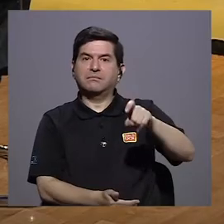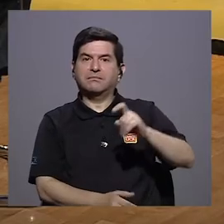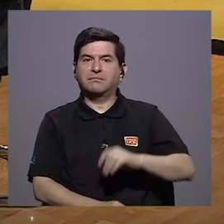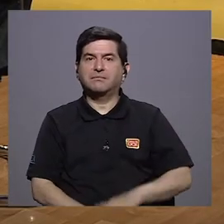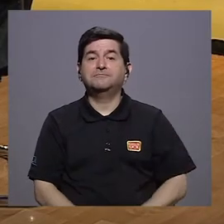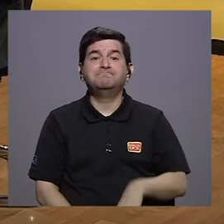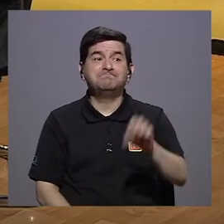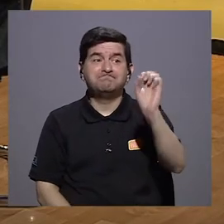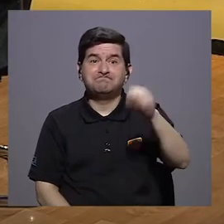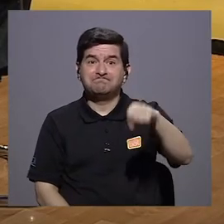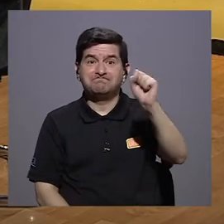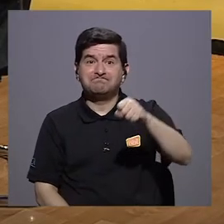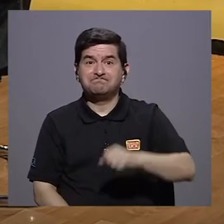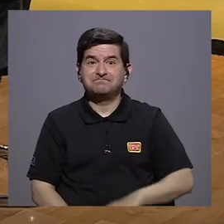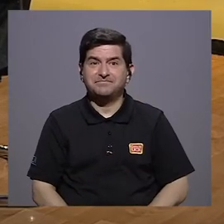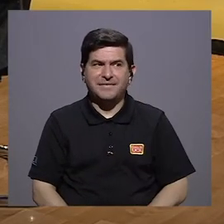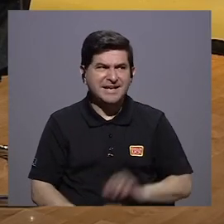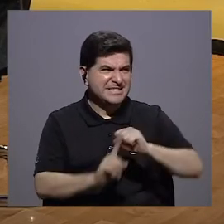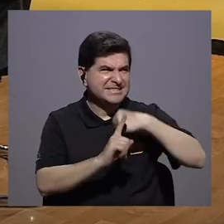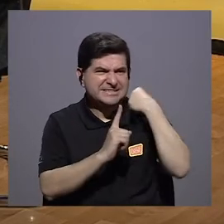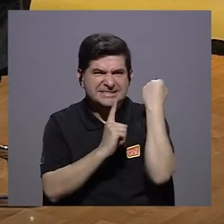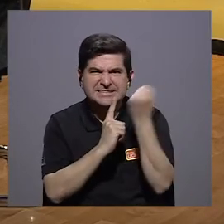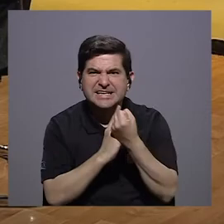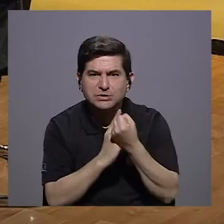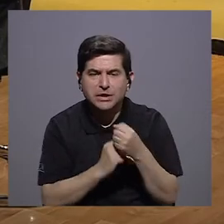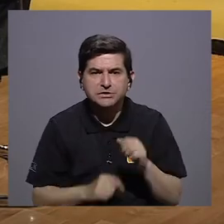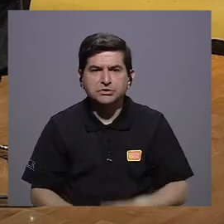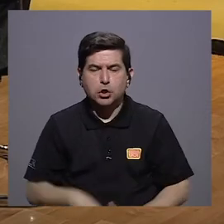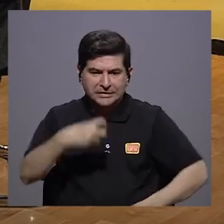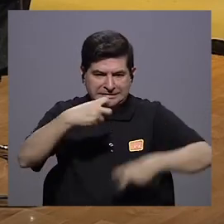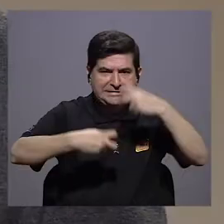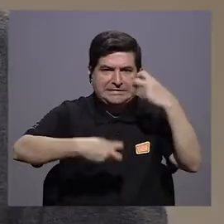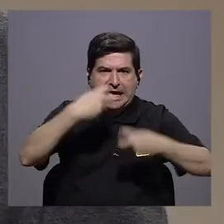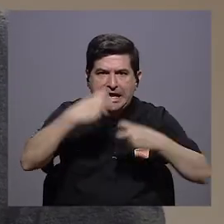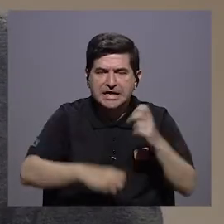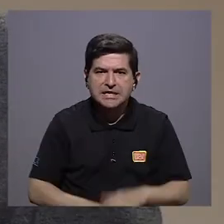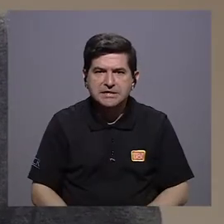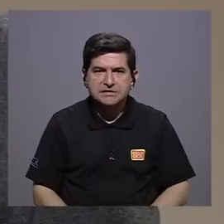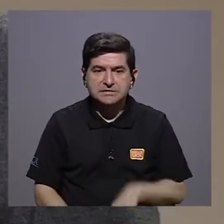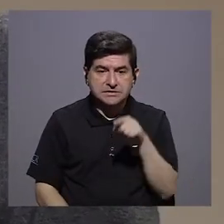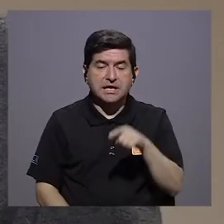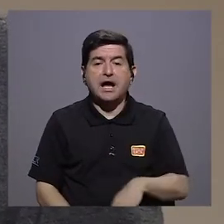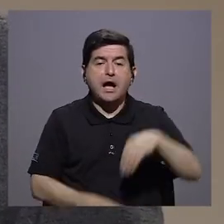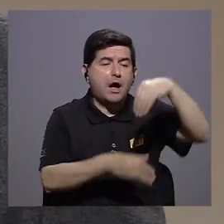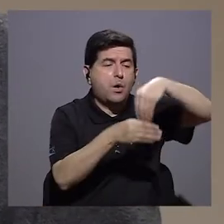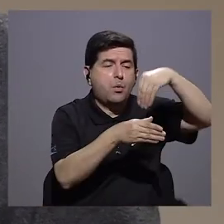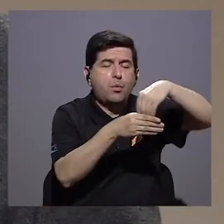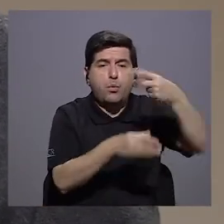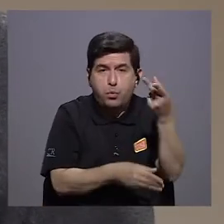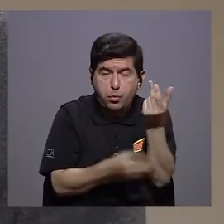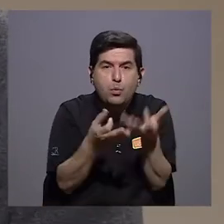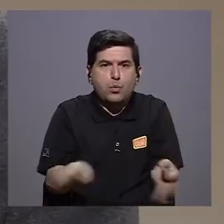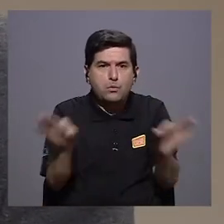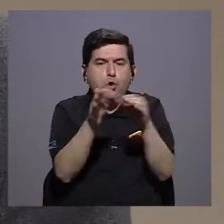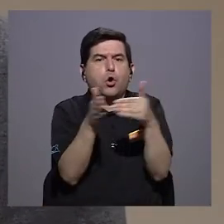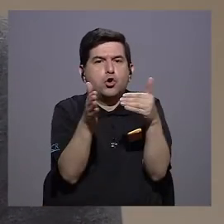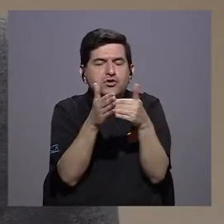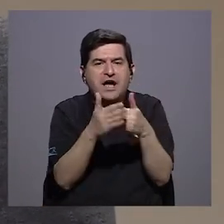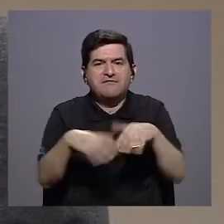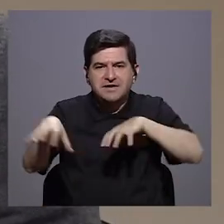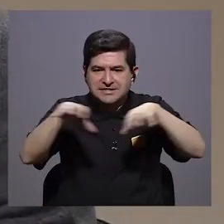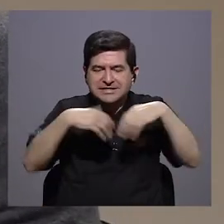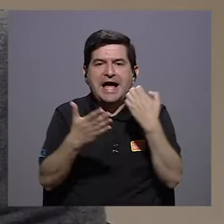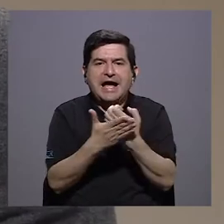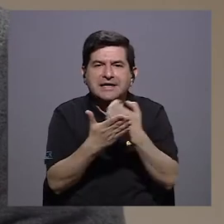Exactamente. Entonces, el punto aquí es que ante esta crisis va a haber una inyección de fondos muy importante para reactivar las